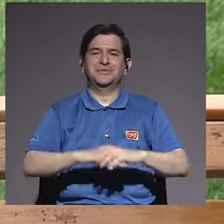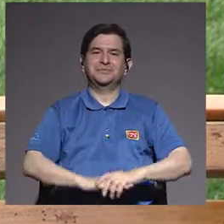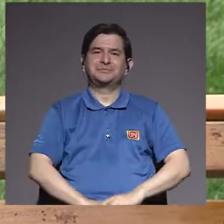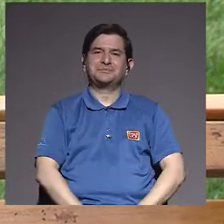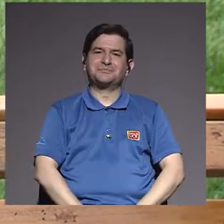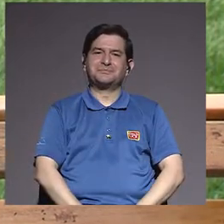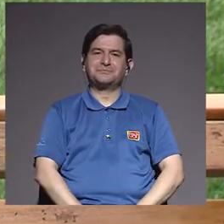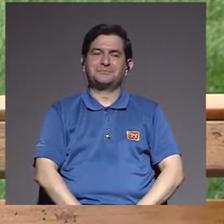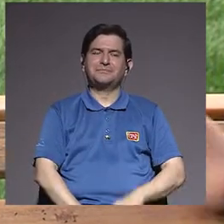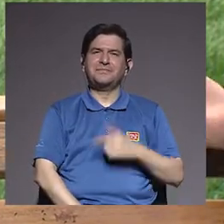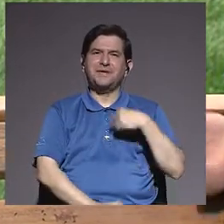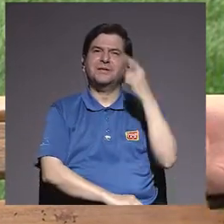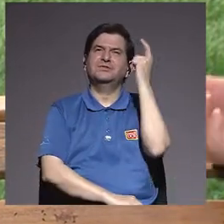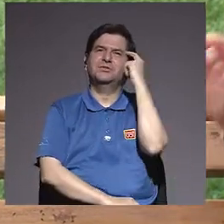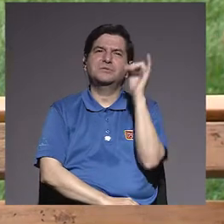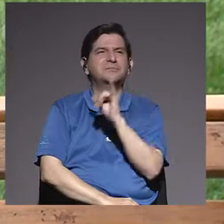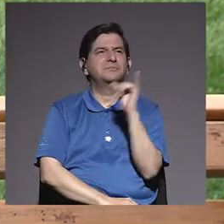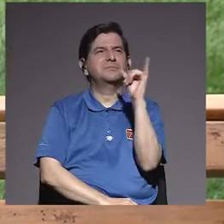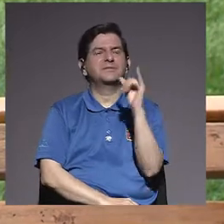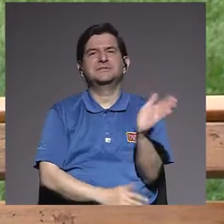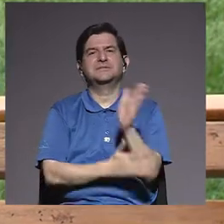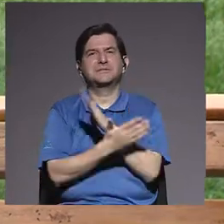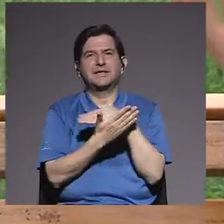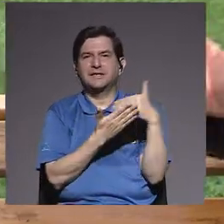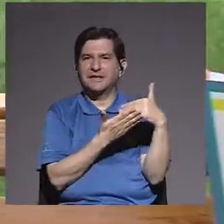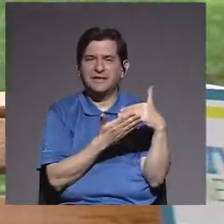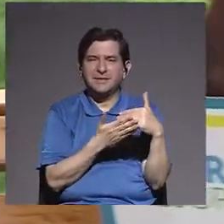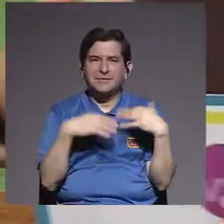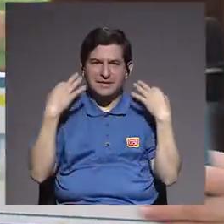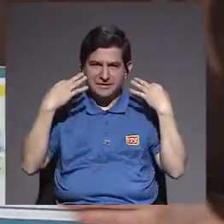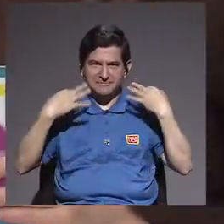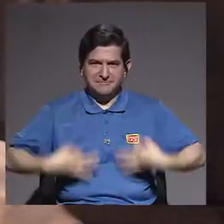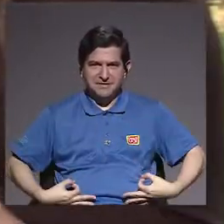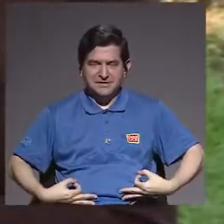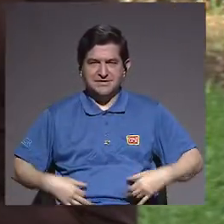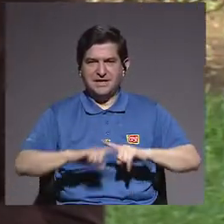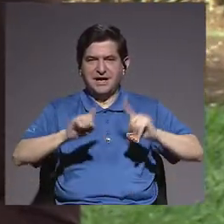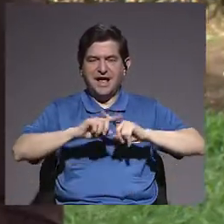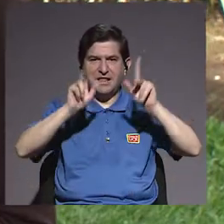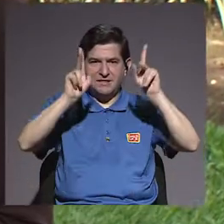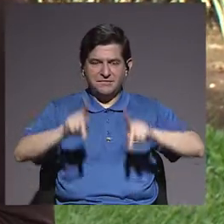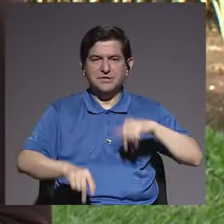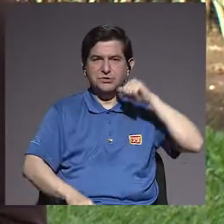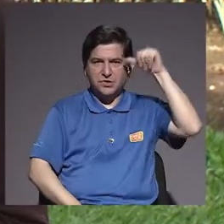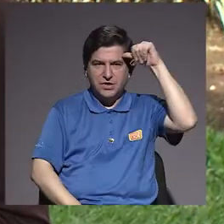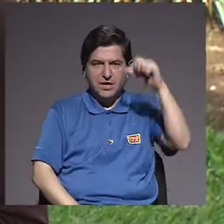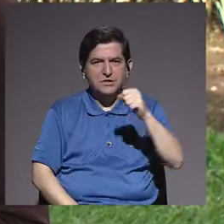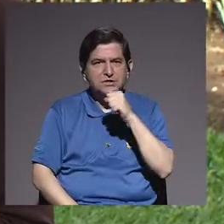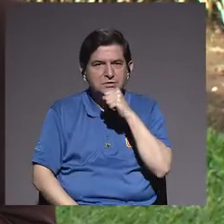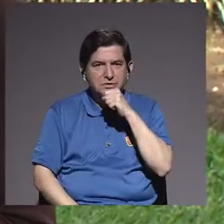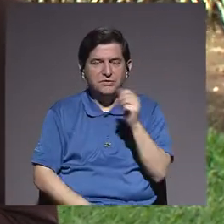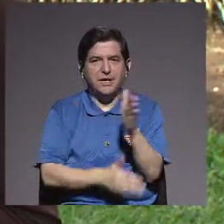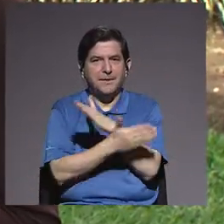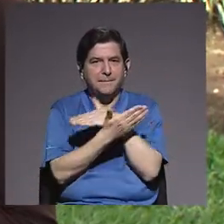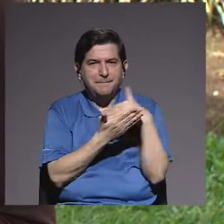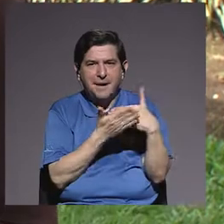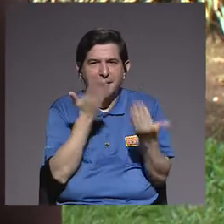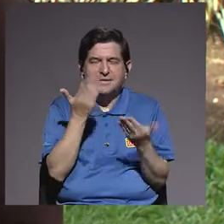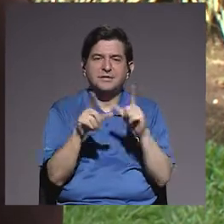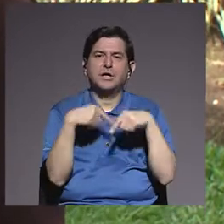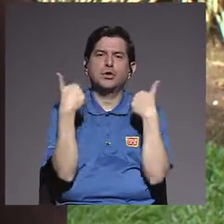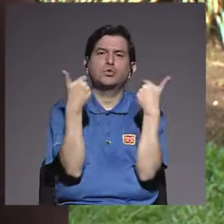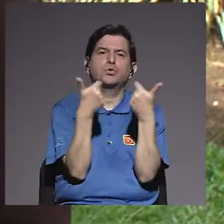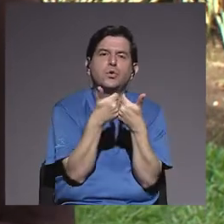Claro, estaba pensando también por ejemplo en la parte física, que hay muchas personas, adultos mayores, que son parte de